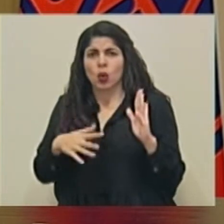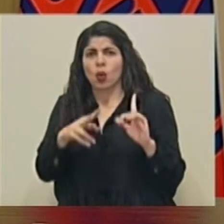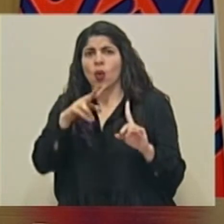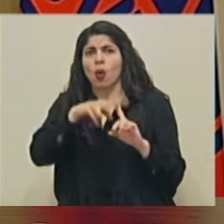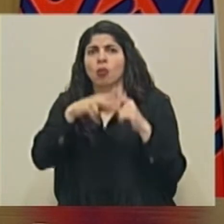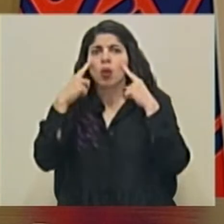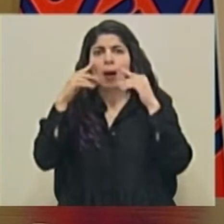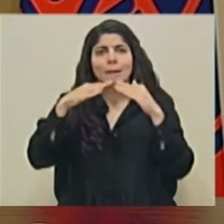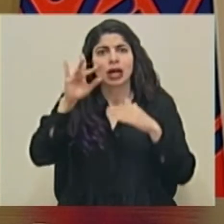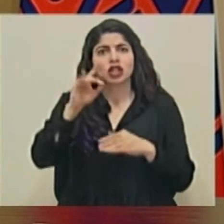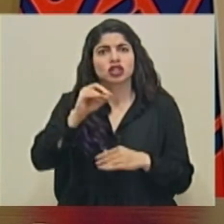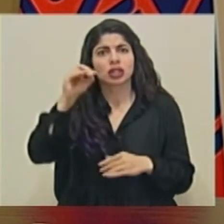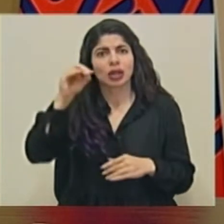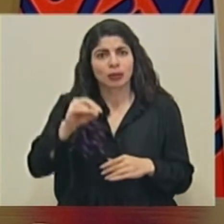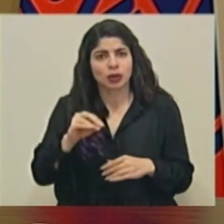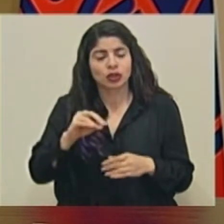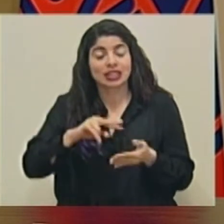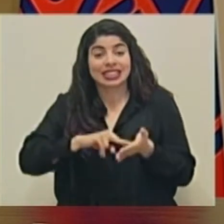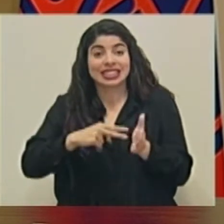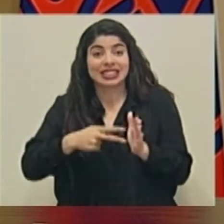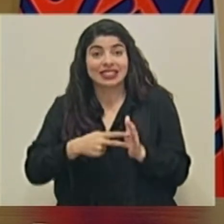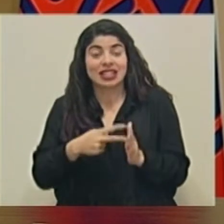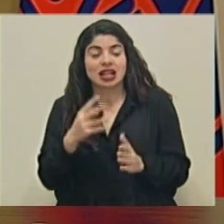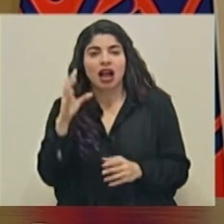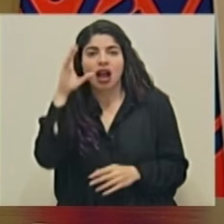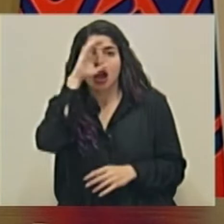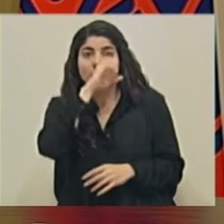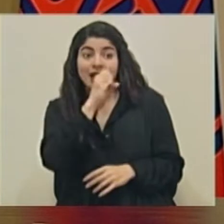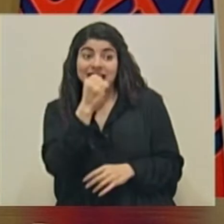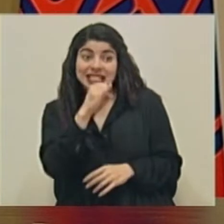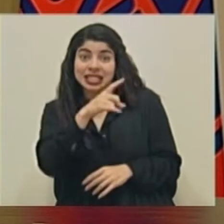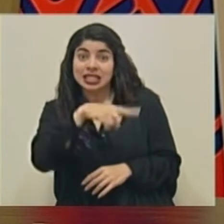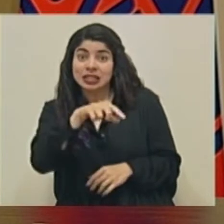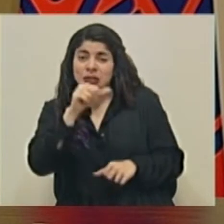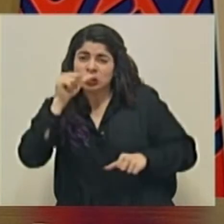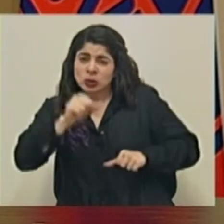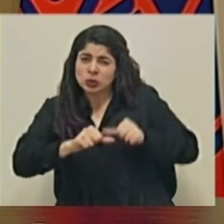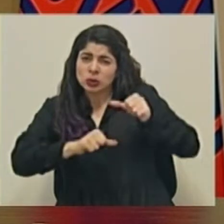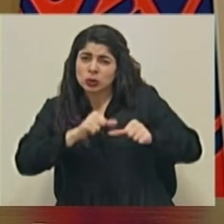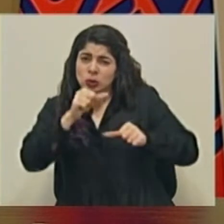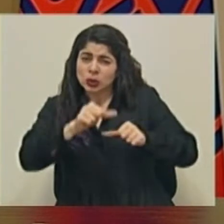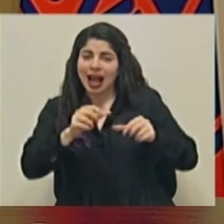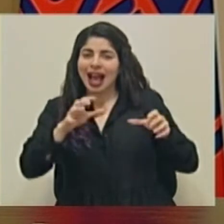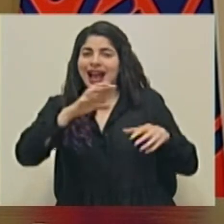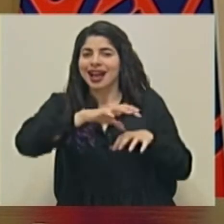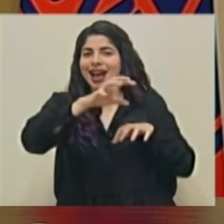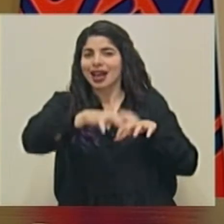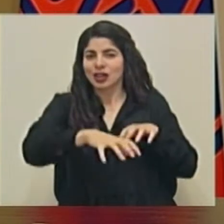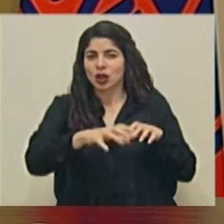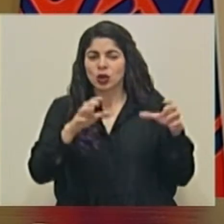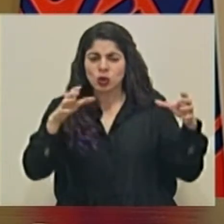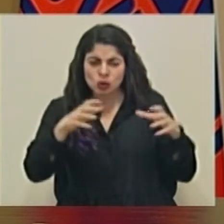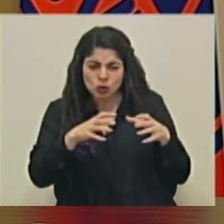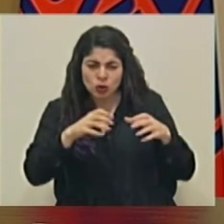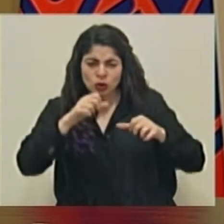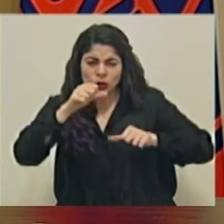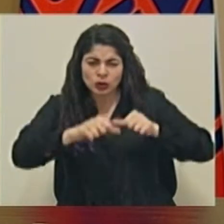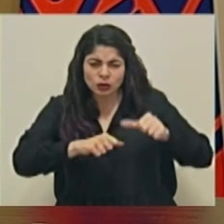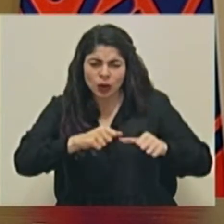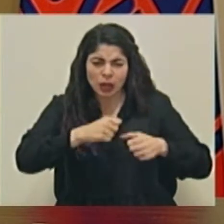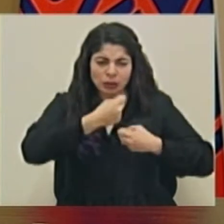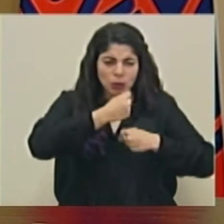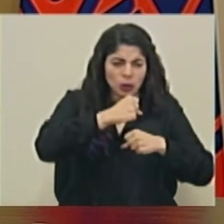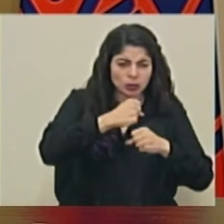De modo tal que vemos cómo si unimos esfuerzos a nivel cantonal, a nivel municipal, a nivel